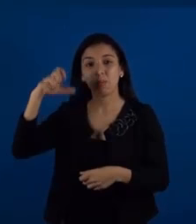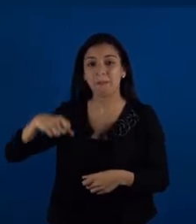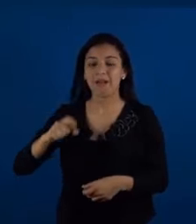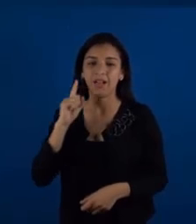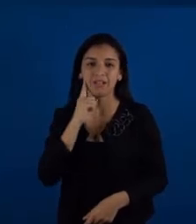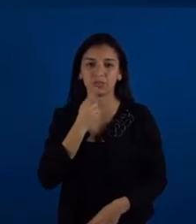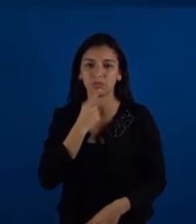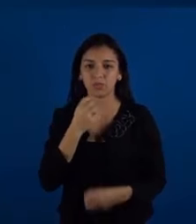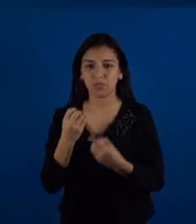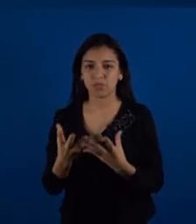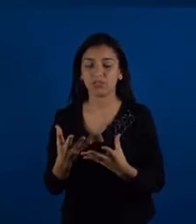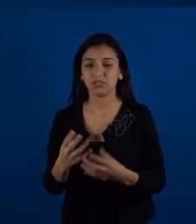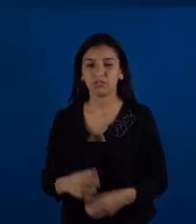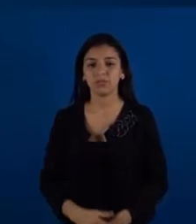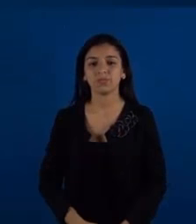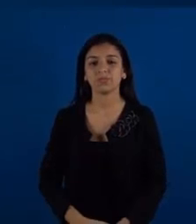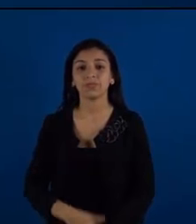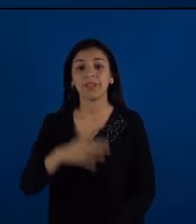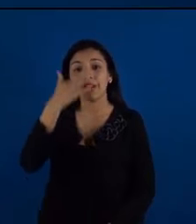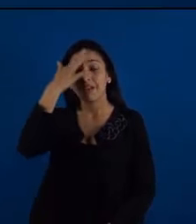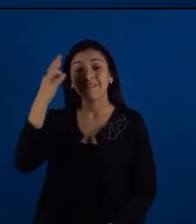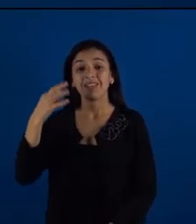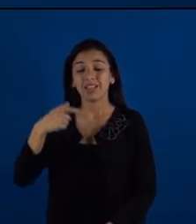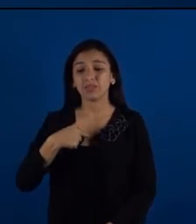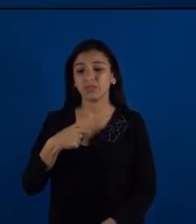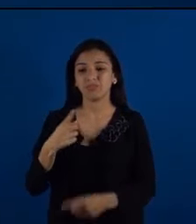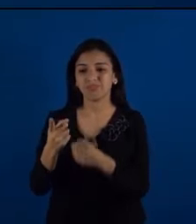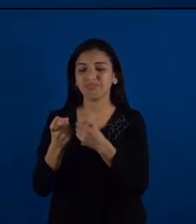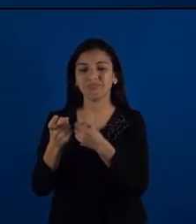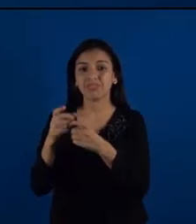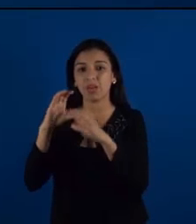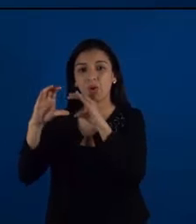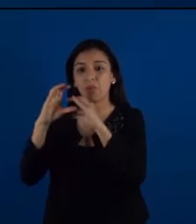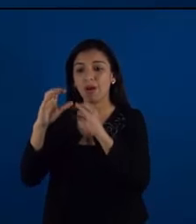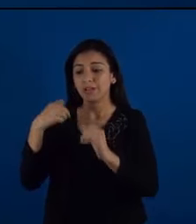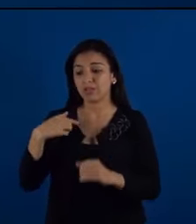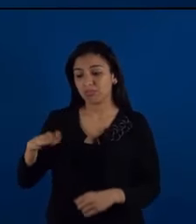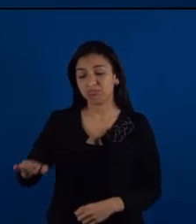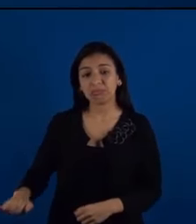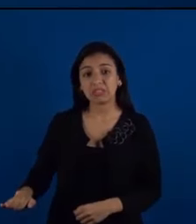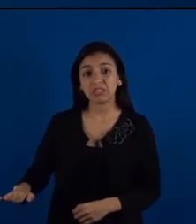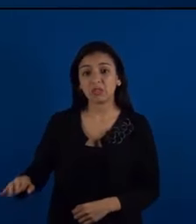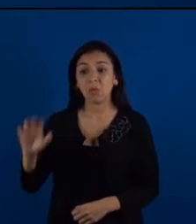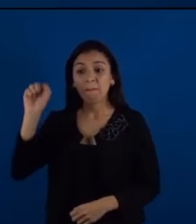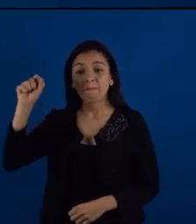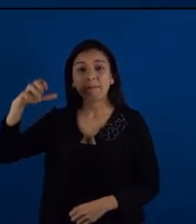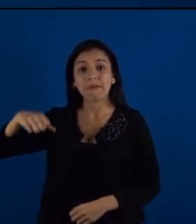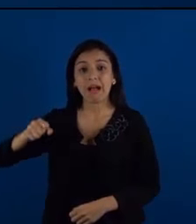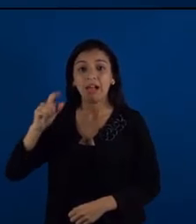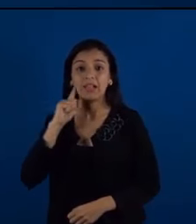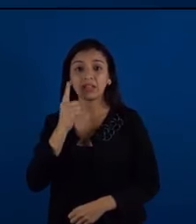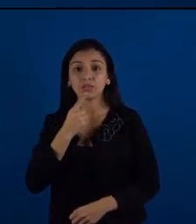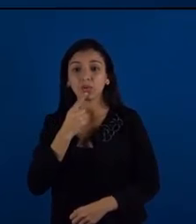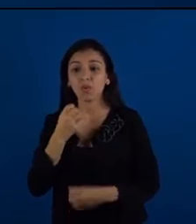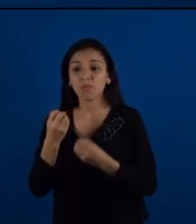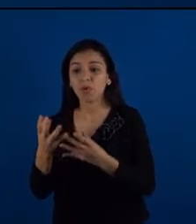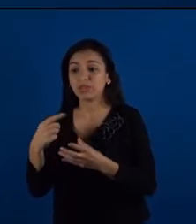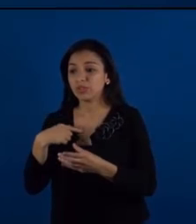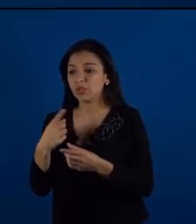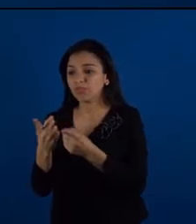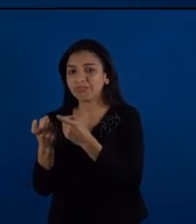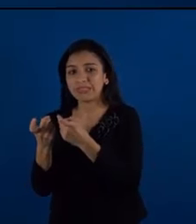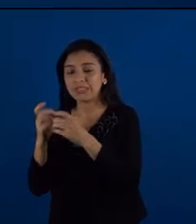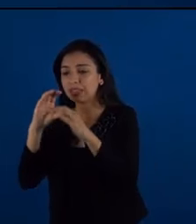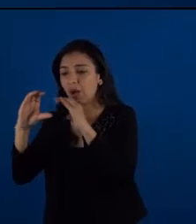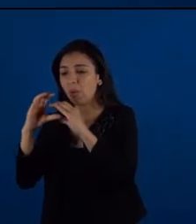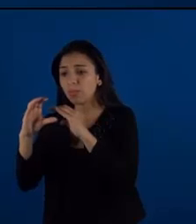sordas. La verdad que fue por necesidad. Desde chicas, porque mis padres son sordos. Y la necesidad de